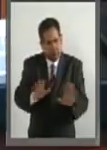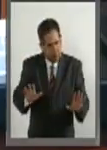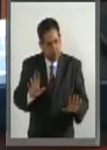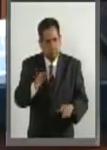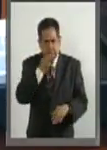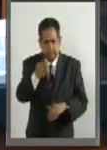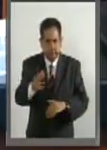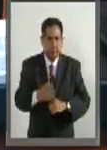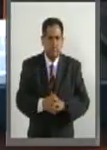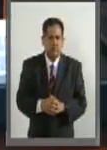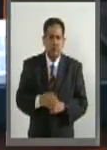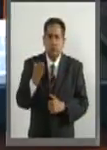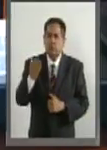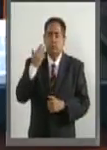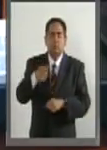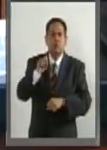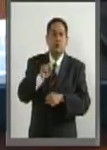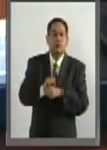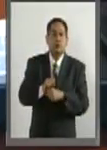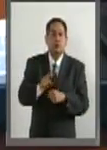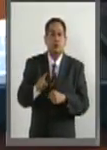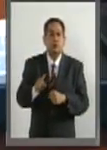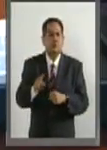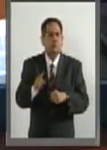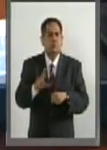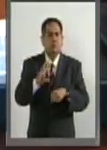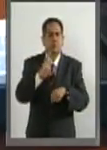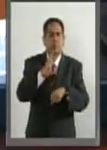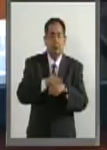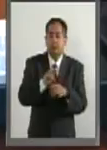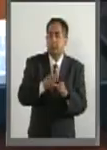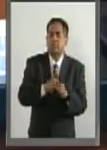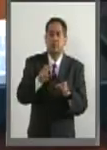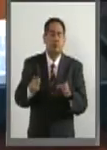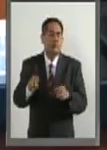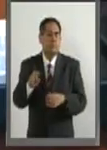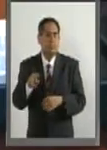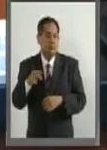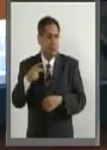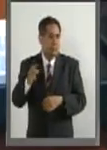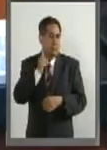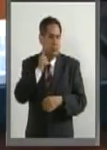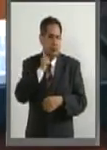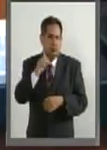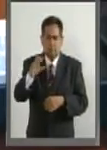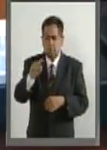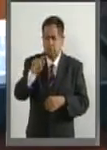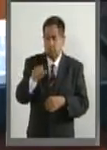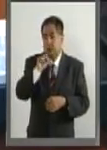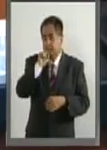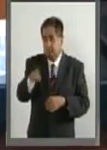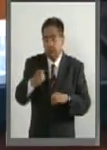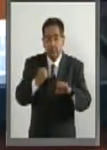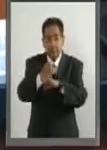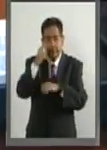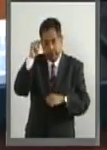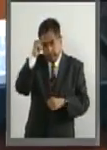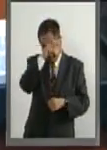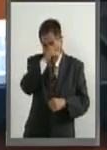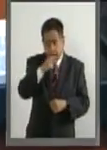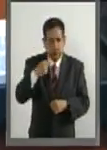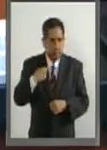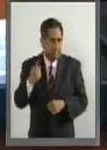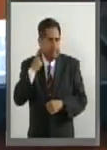En honor a ella. La semana pasada, antepasada, pidió licencia el propio senador Cota, también del estado de Nayarit, y